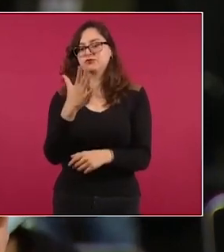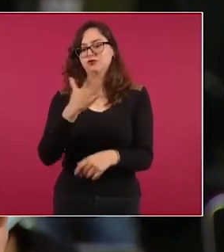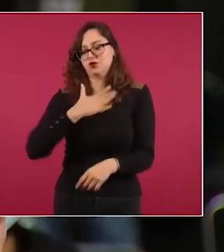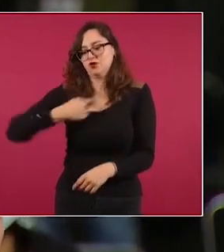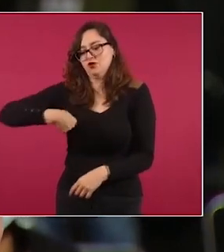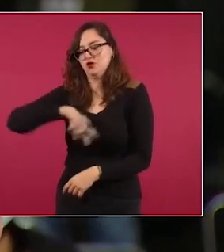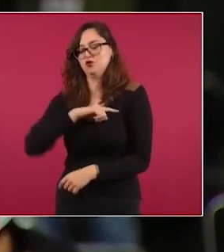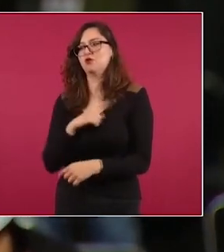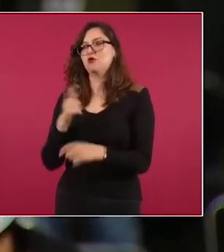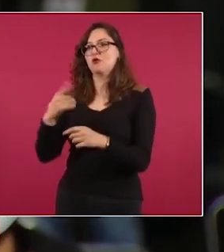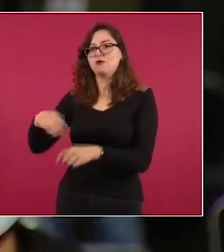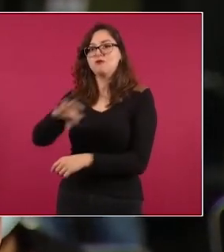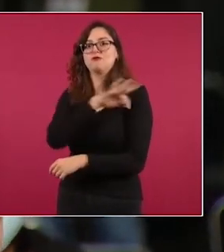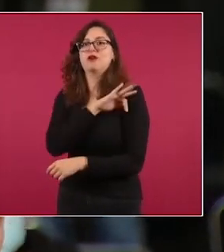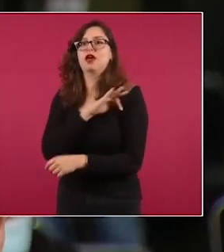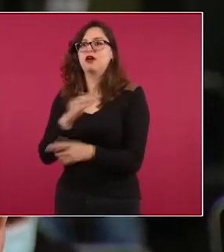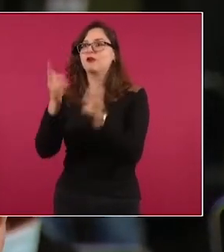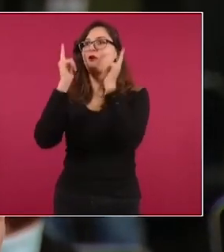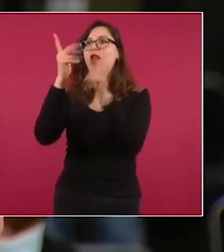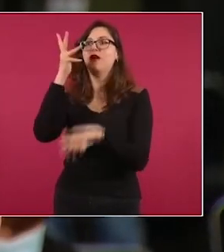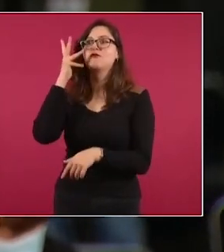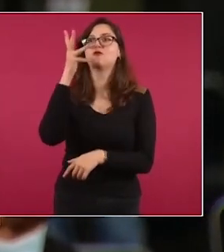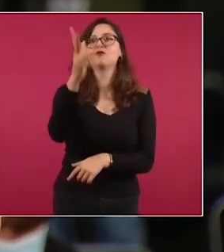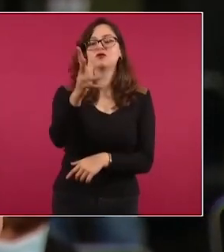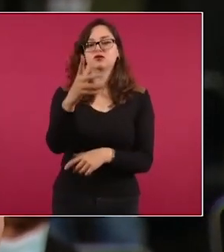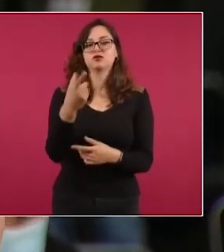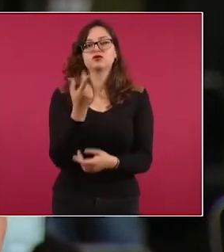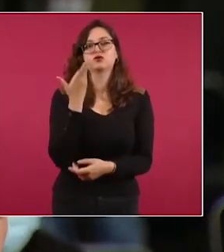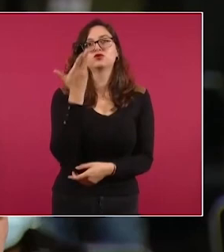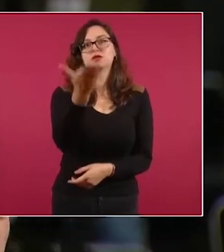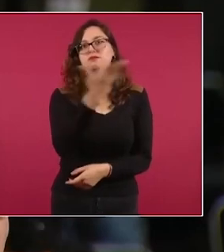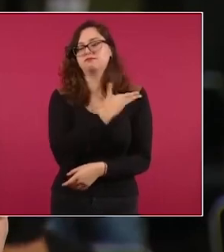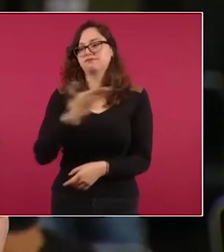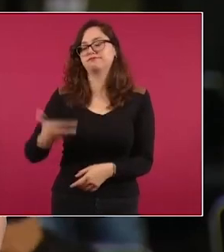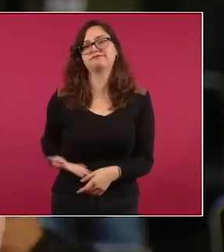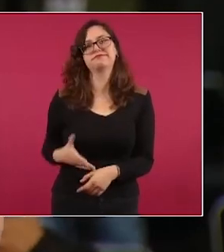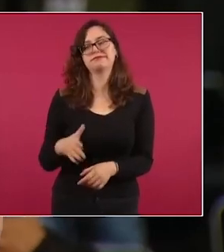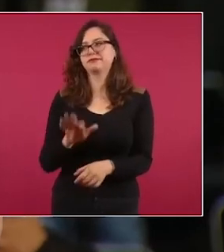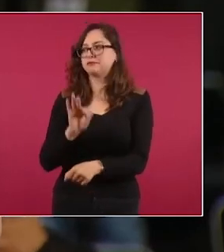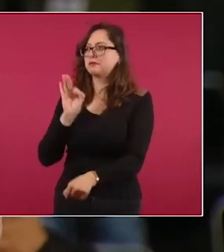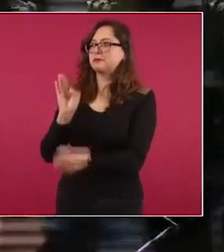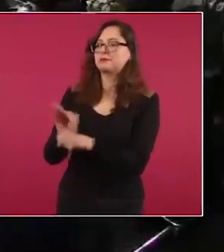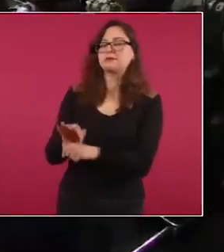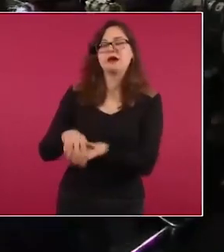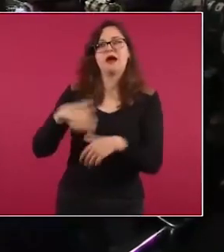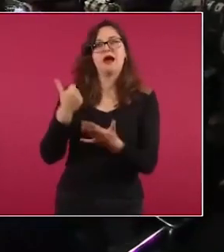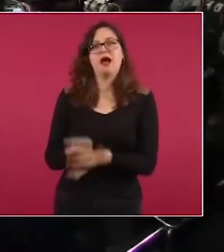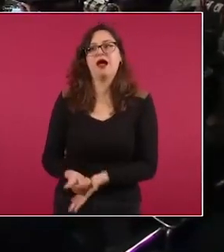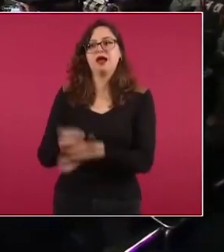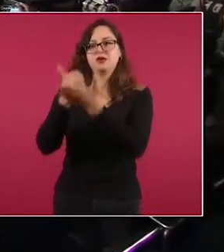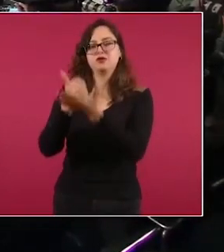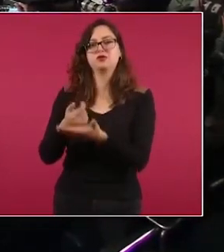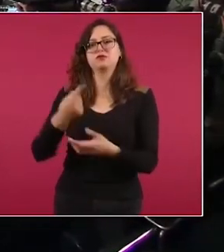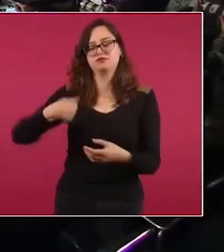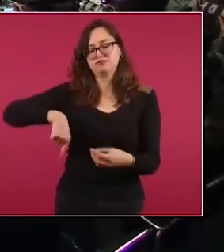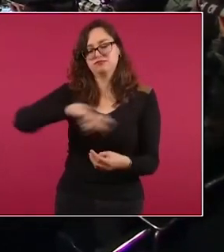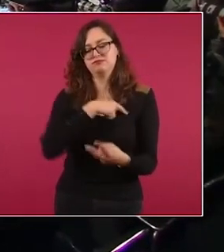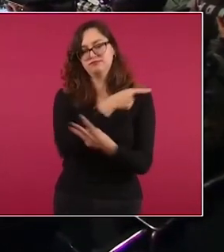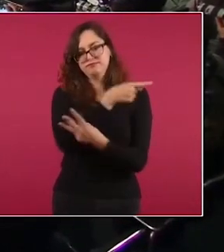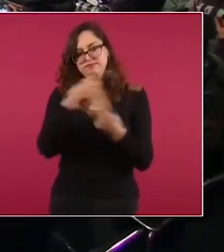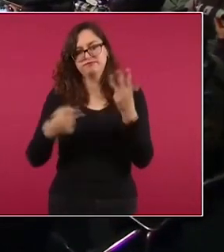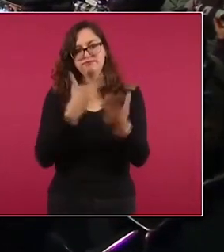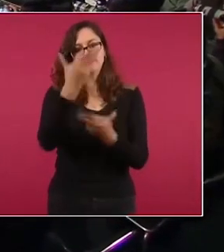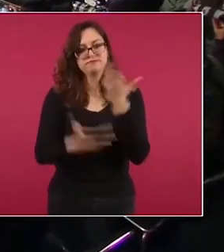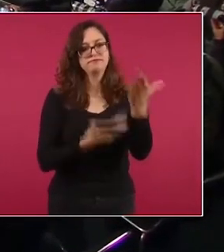luz y esperanza en el presente y el futuro como presidente de México con respeto y gratitud Aníbal César y Juan